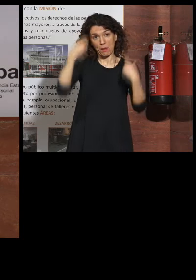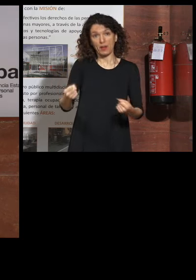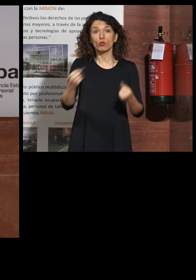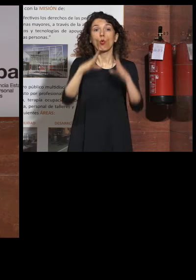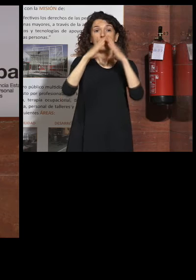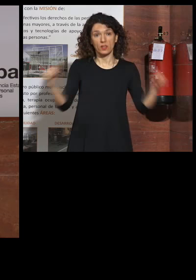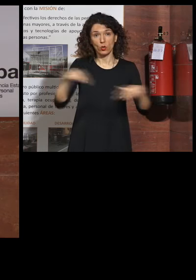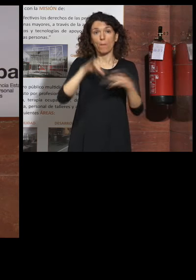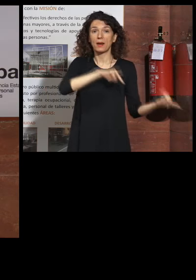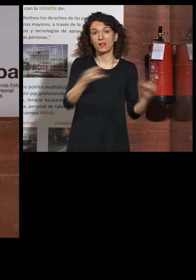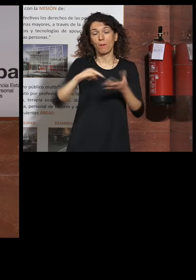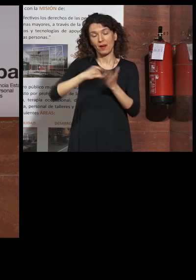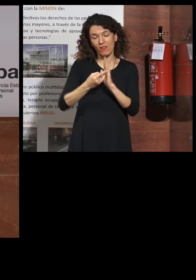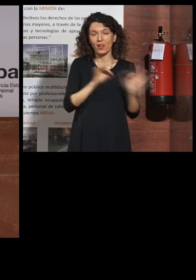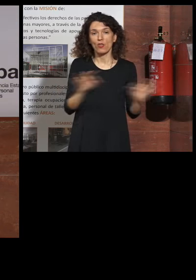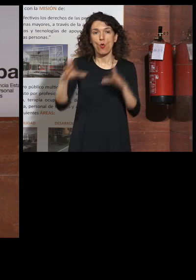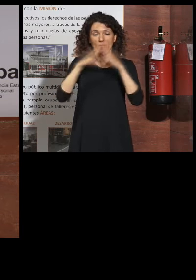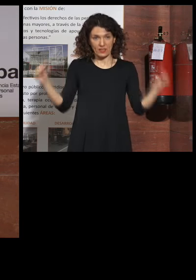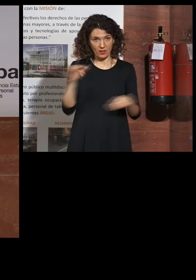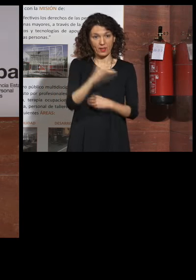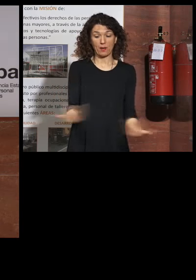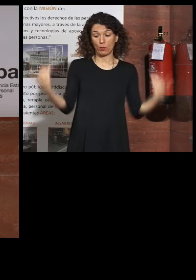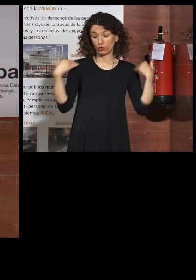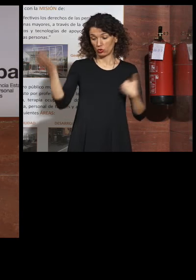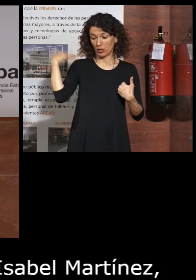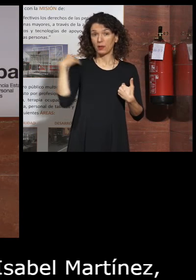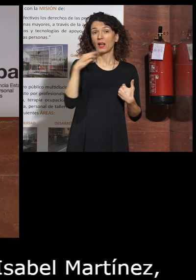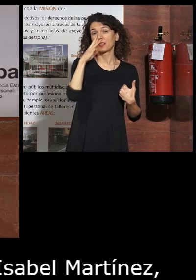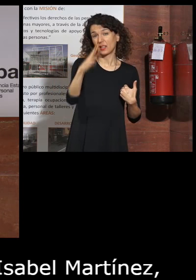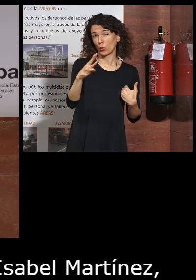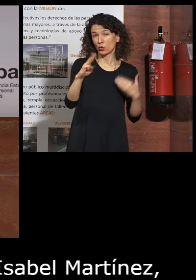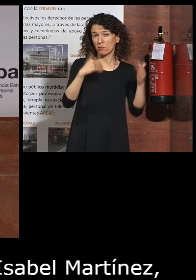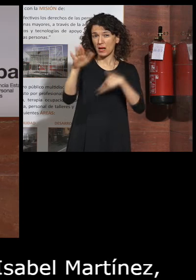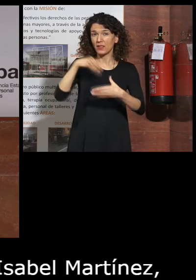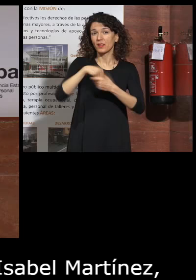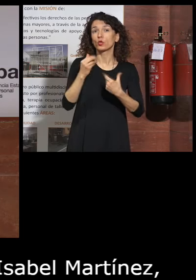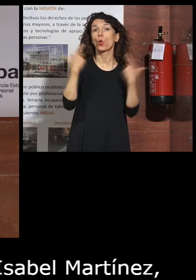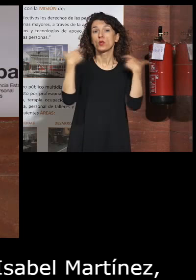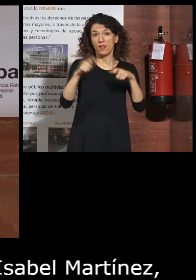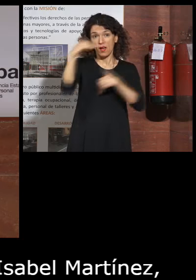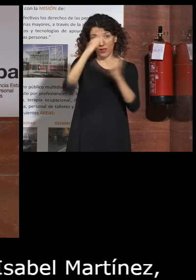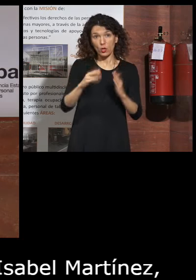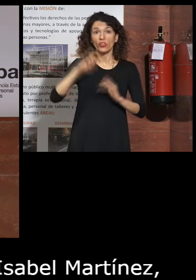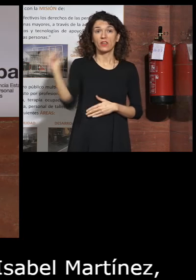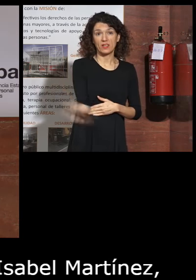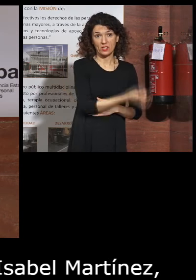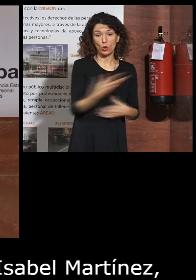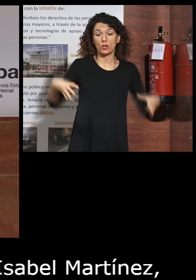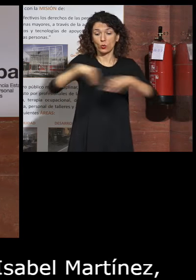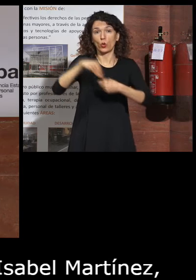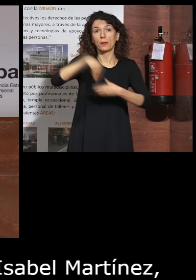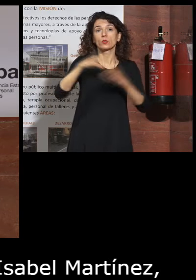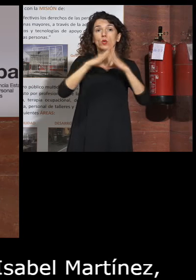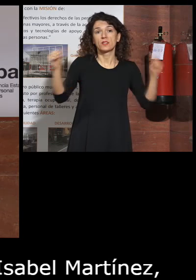Universitario en Planificación Universitaria fue responsable durante más de tres cursos académicos de la Unidad de Atención a la Diversidad e Inclusión de la